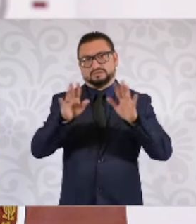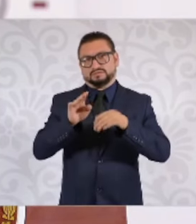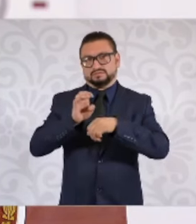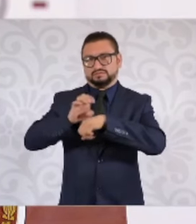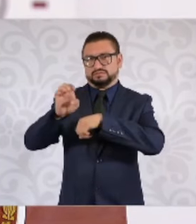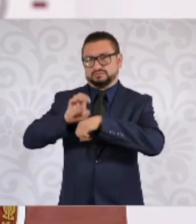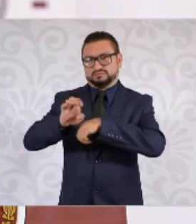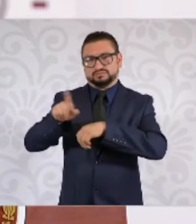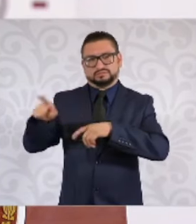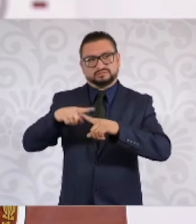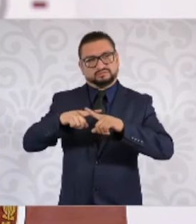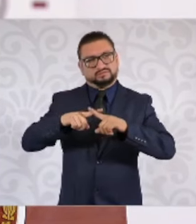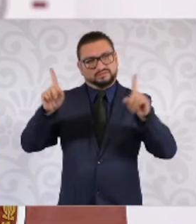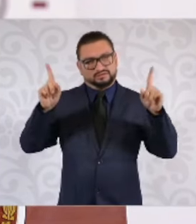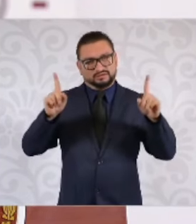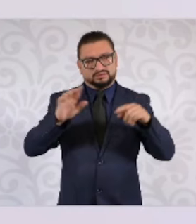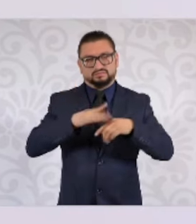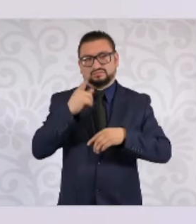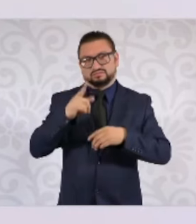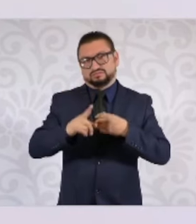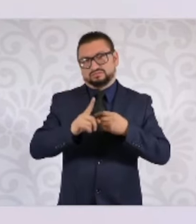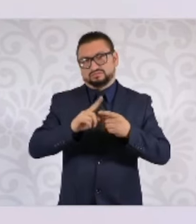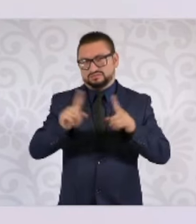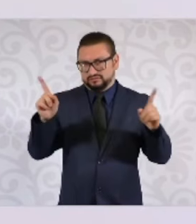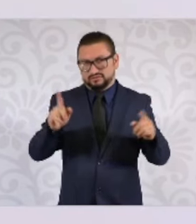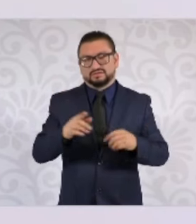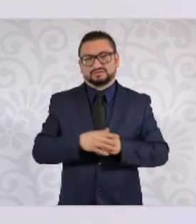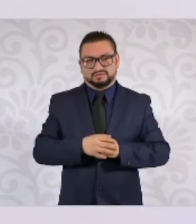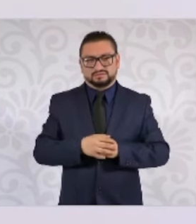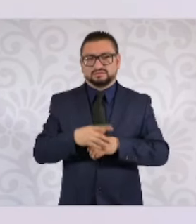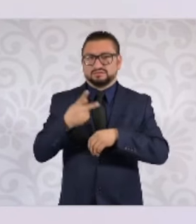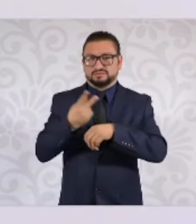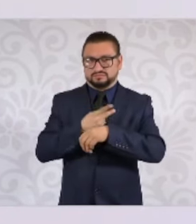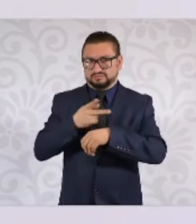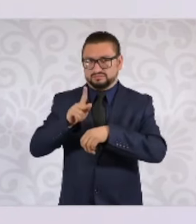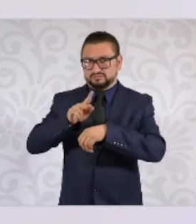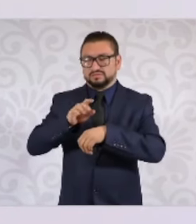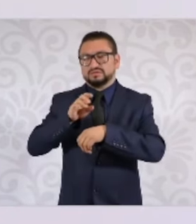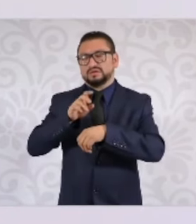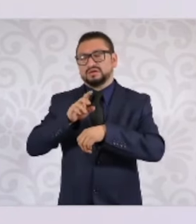lo que ocurrió en Ecuador o incluso Perú.